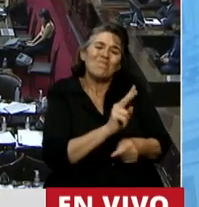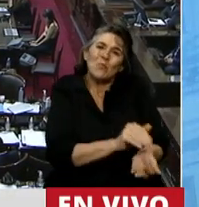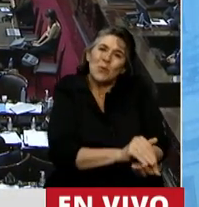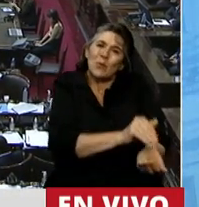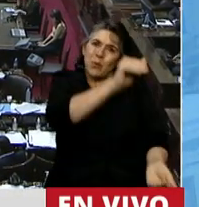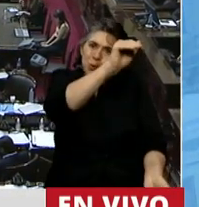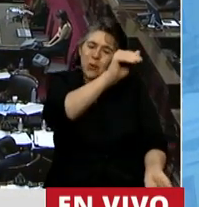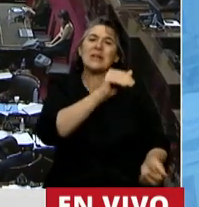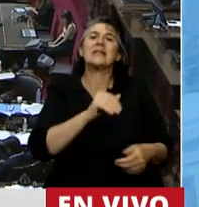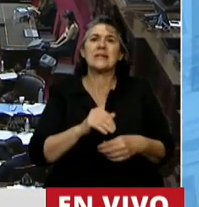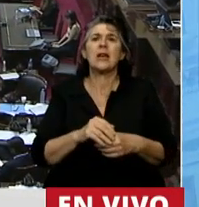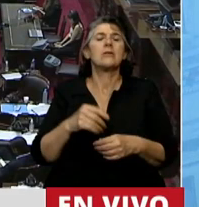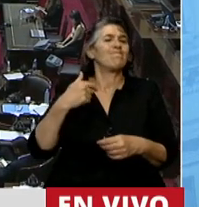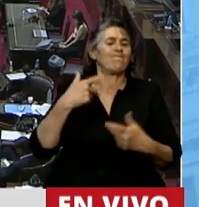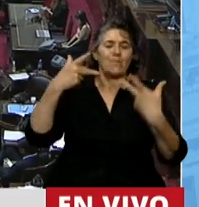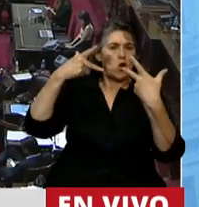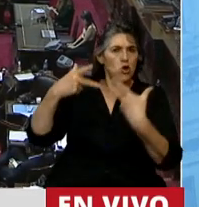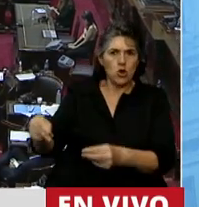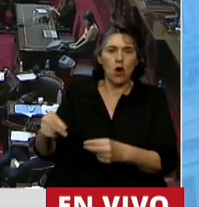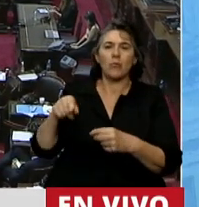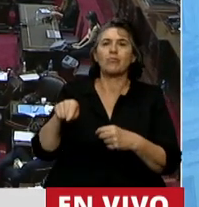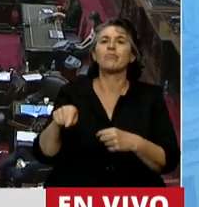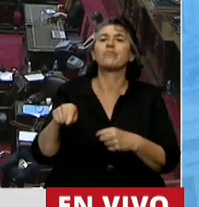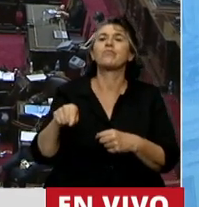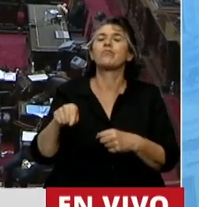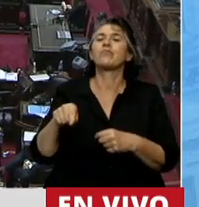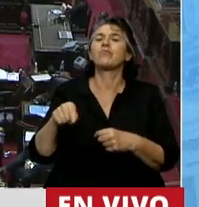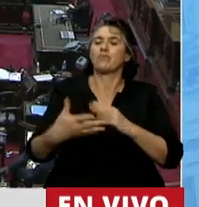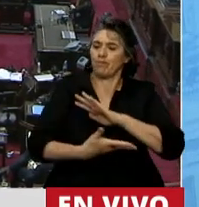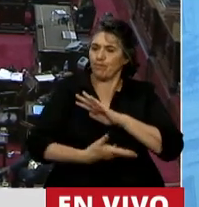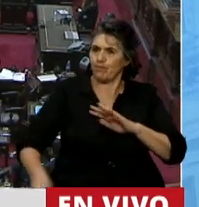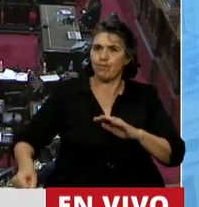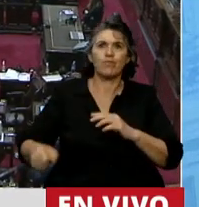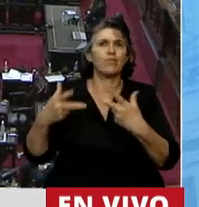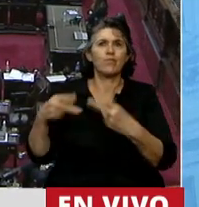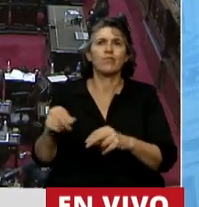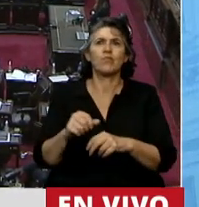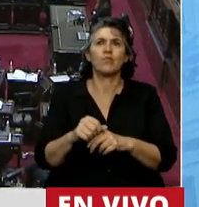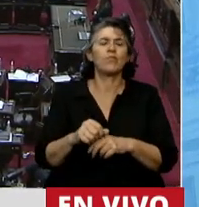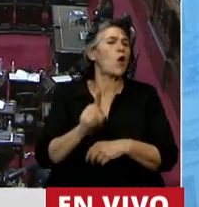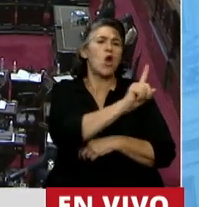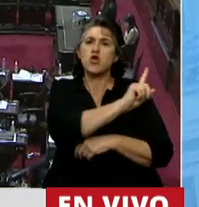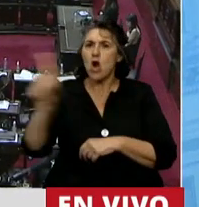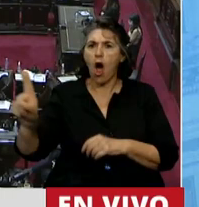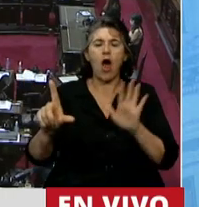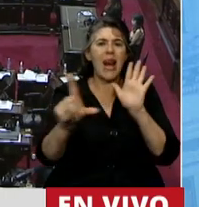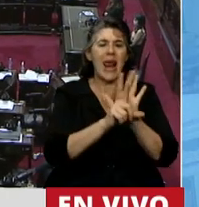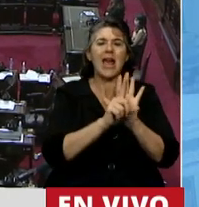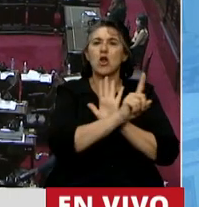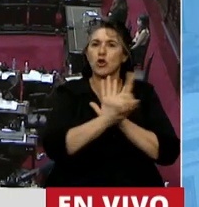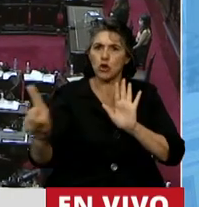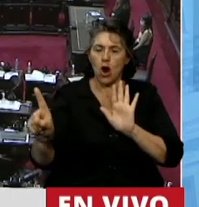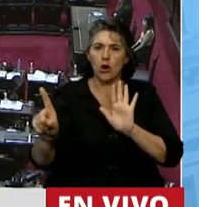Anticipo mi voto rechazando la interrupción voluntaria del embarazo, pido que no sea ley y